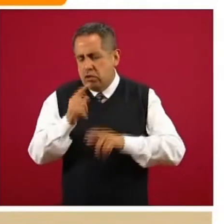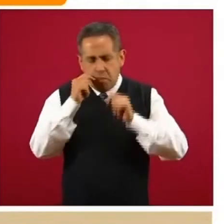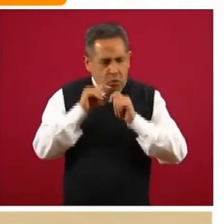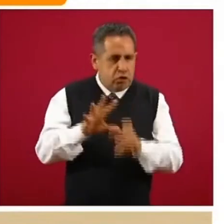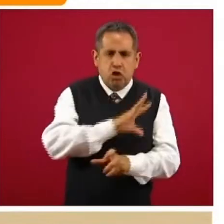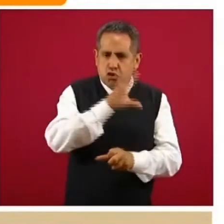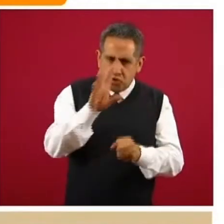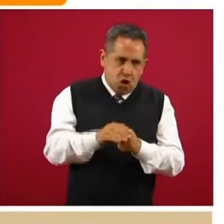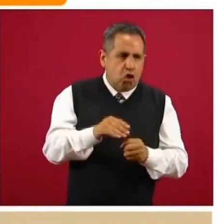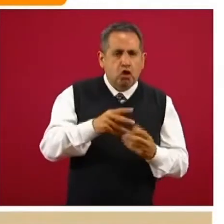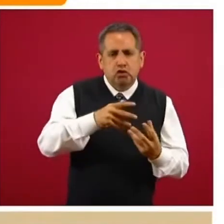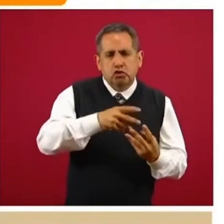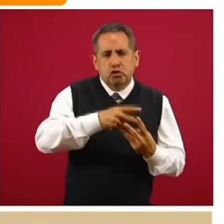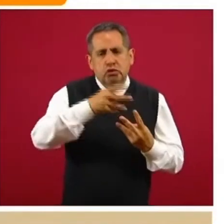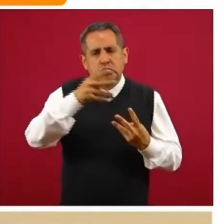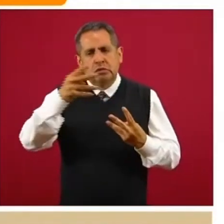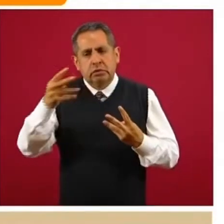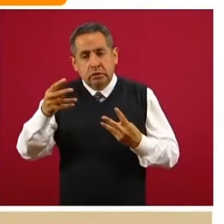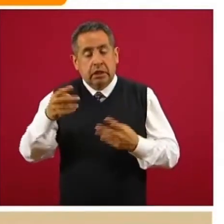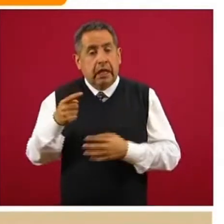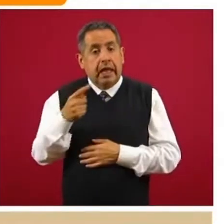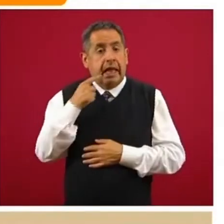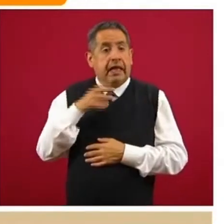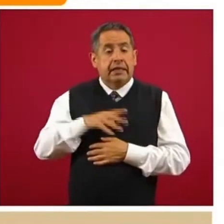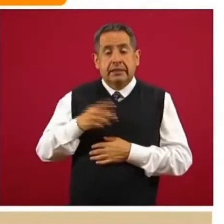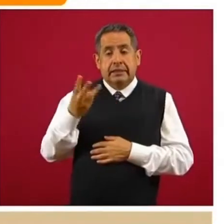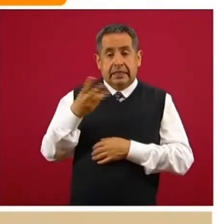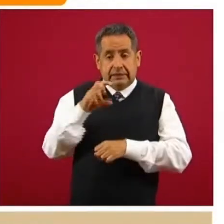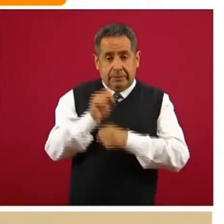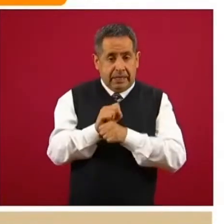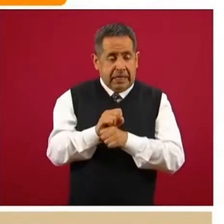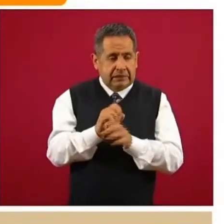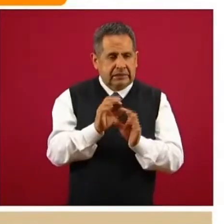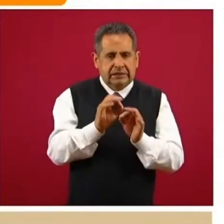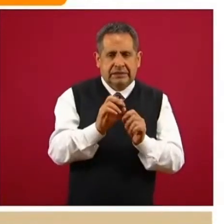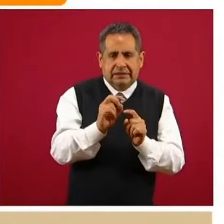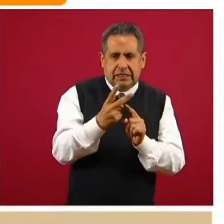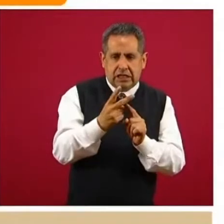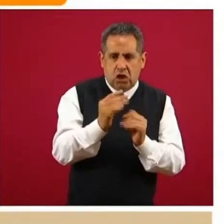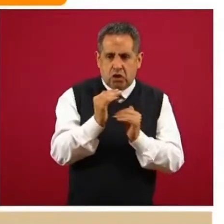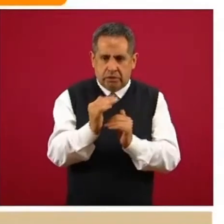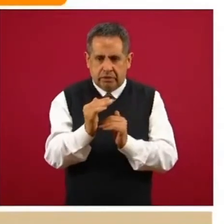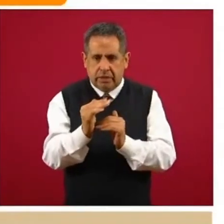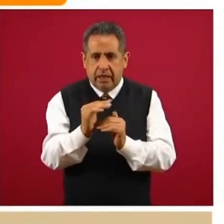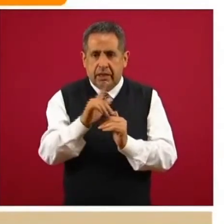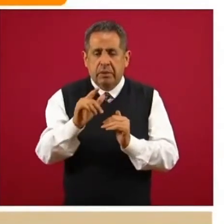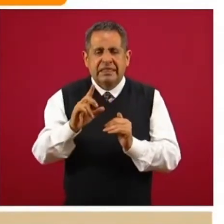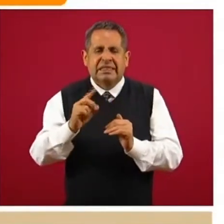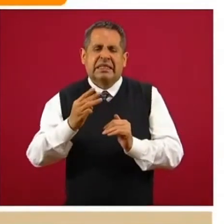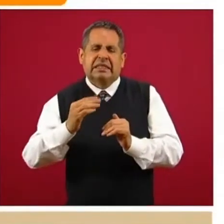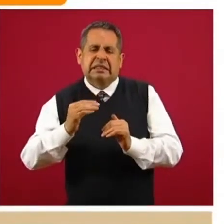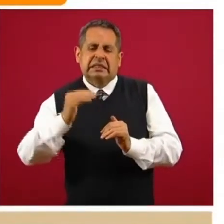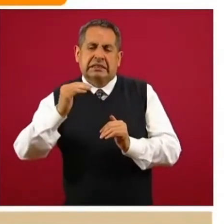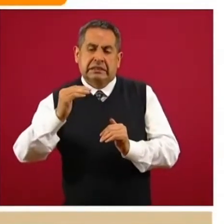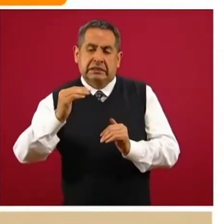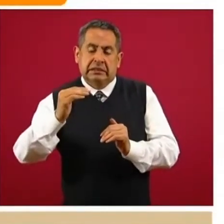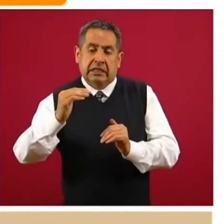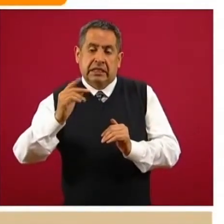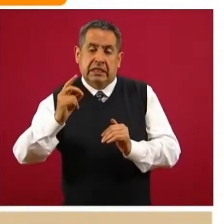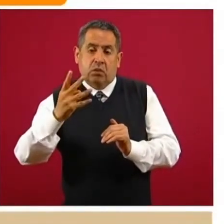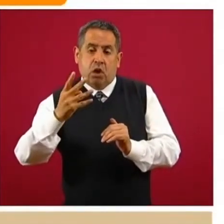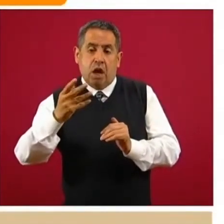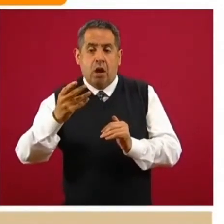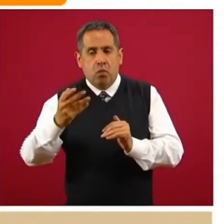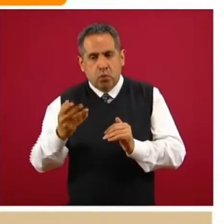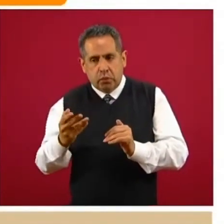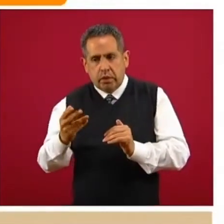llevó a cabo por tres semanas consecutivas hasta la 32. Luego tuvimos un incremento en la 33, 34 y